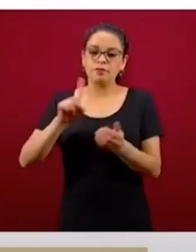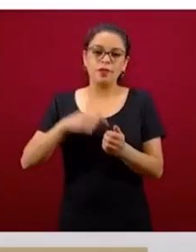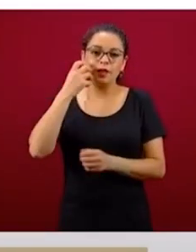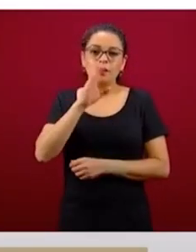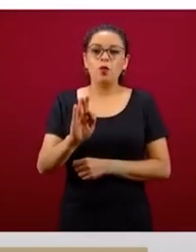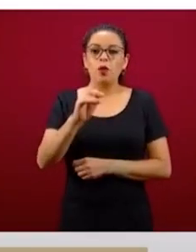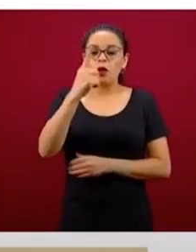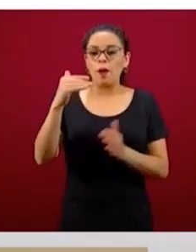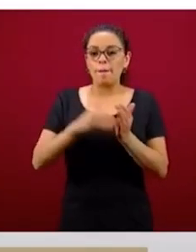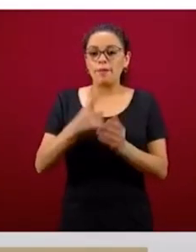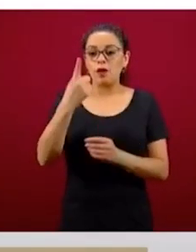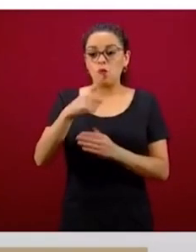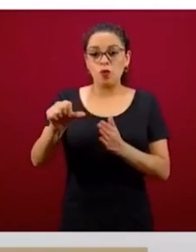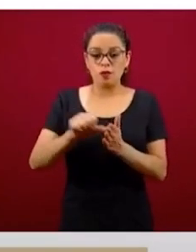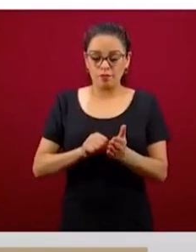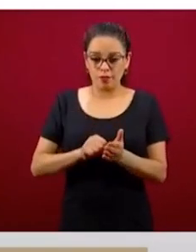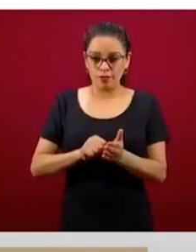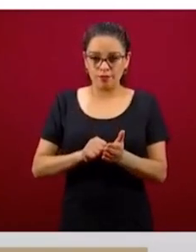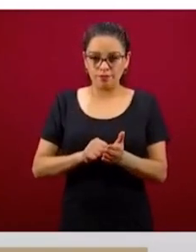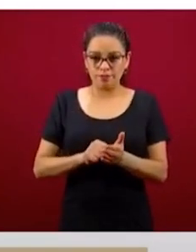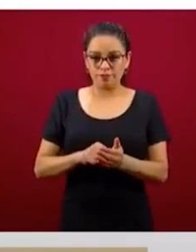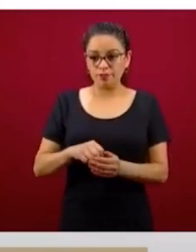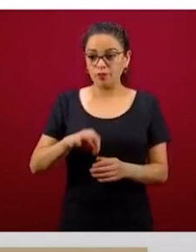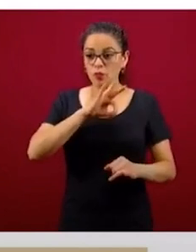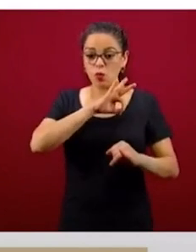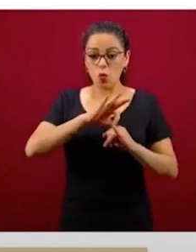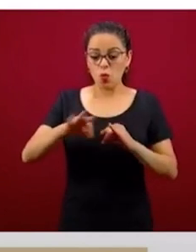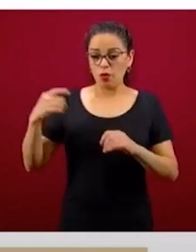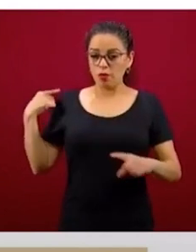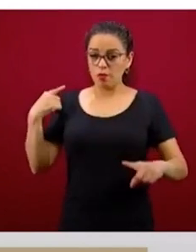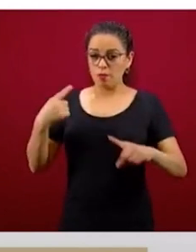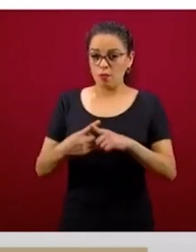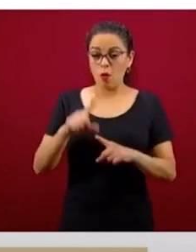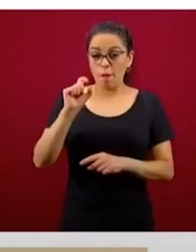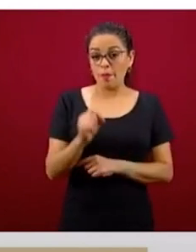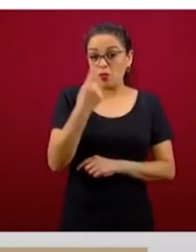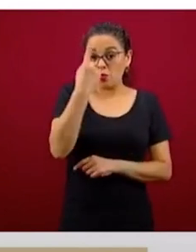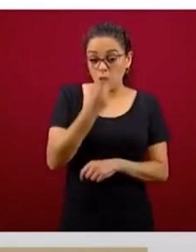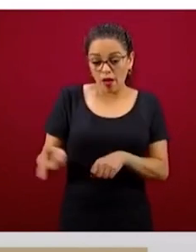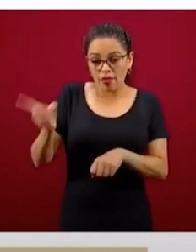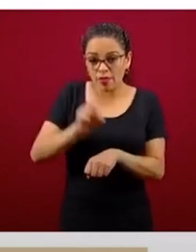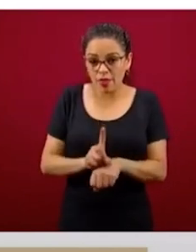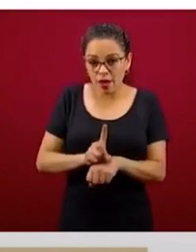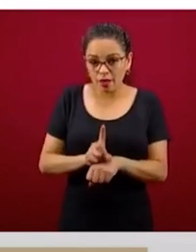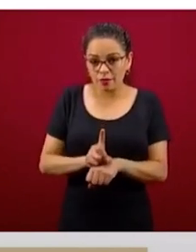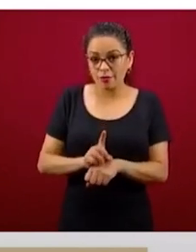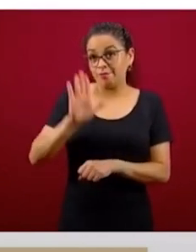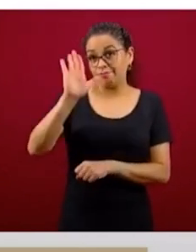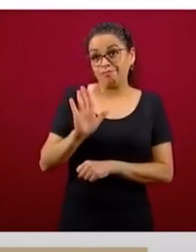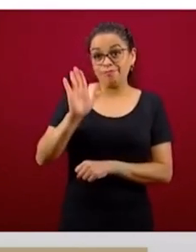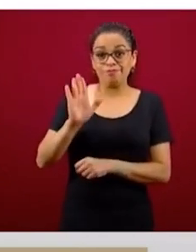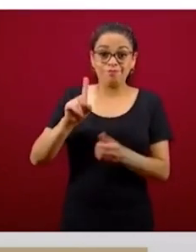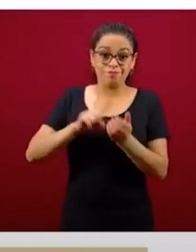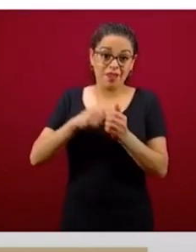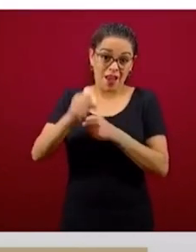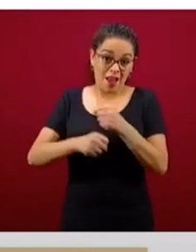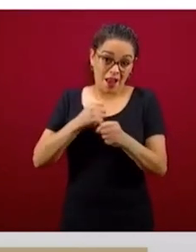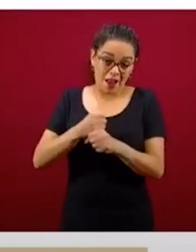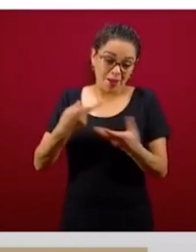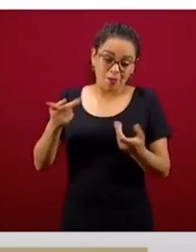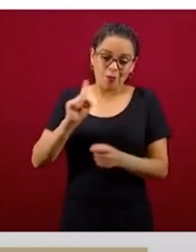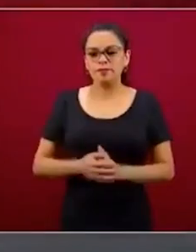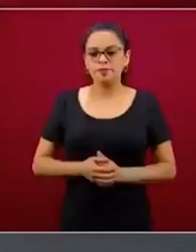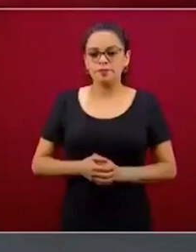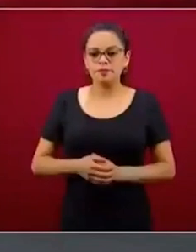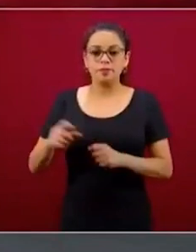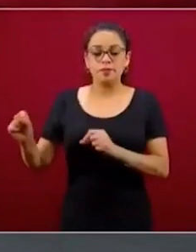Nosotros en los últimos 21 días, que a veces parecen años, pero son días, si puede pasar a